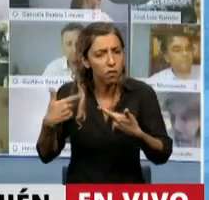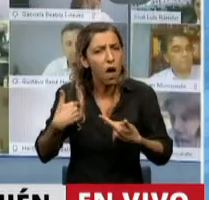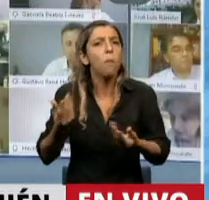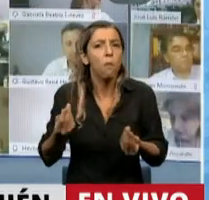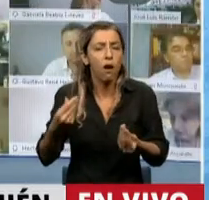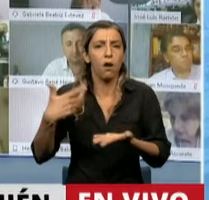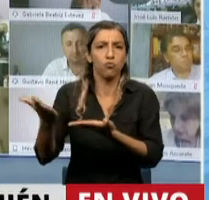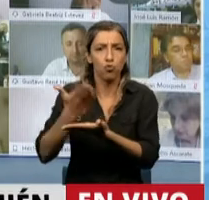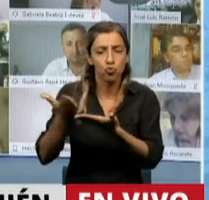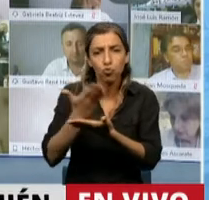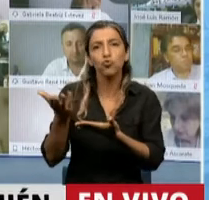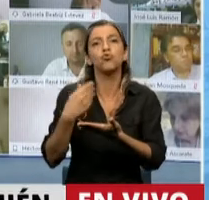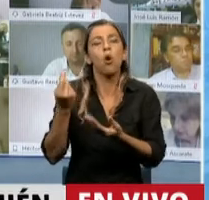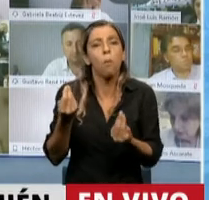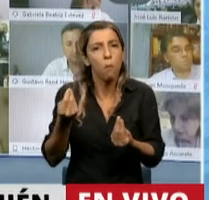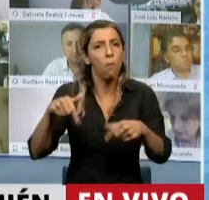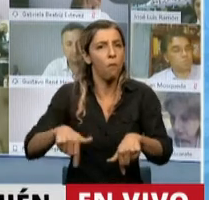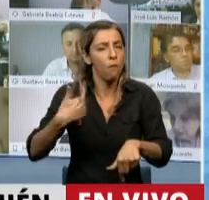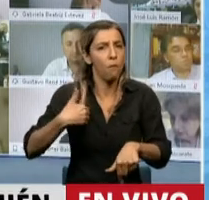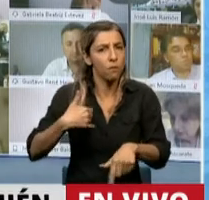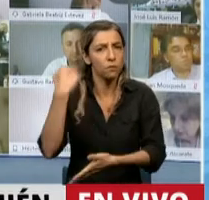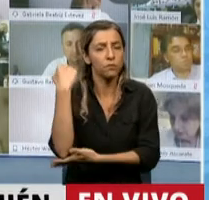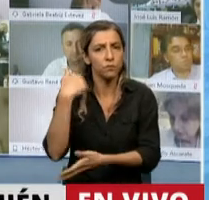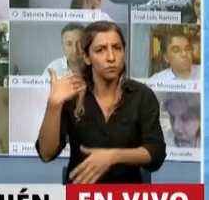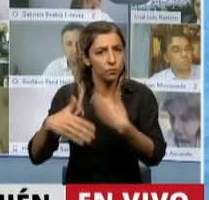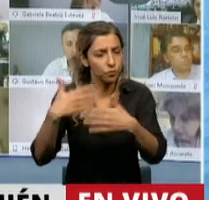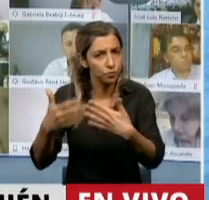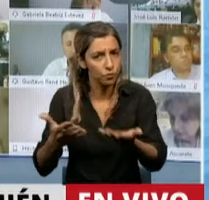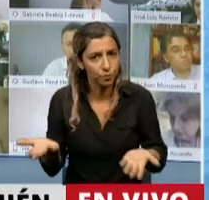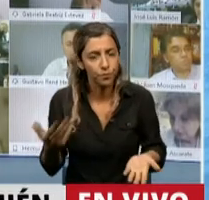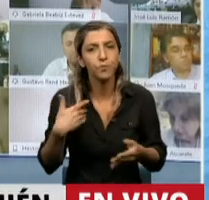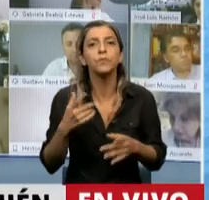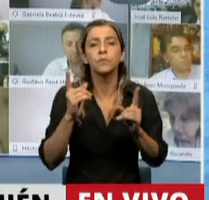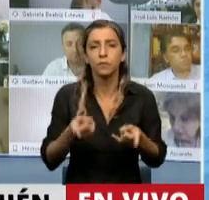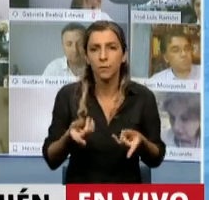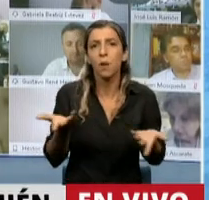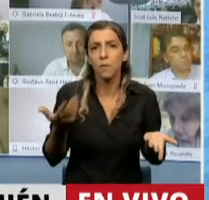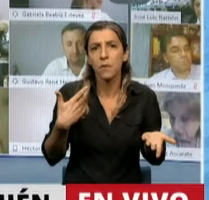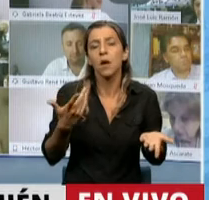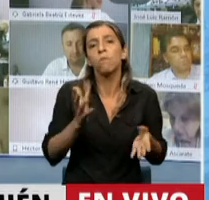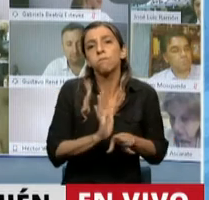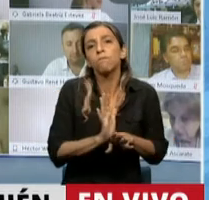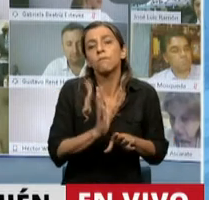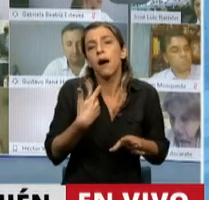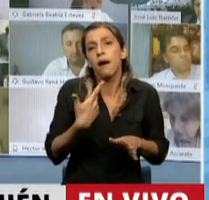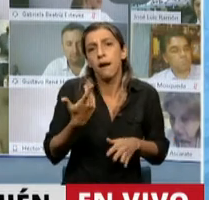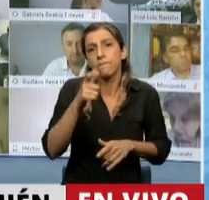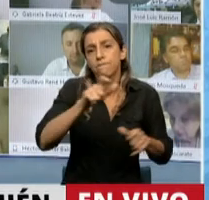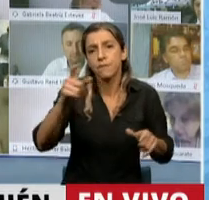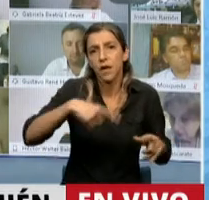trabajo nacional, se destina a quienes contribuyen con la comunidad a la hora de pagar sus impuestos?